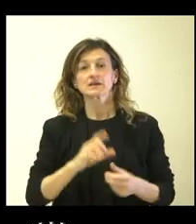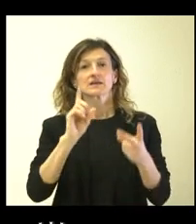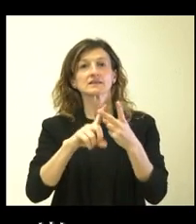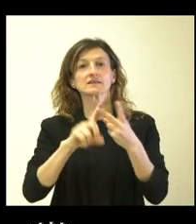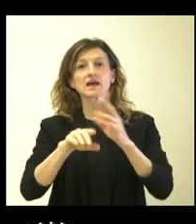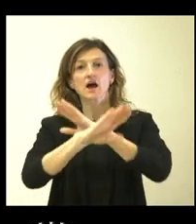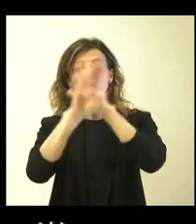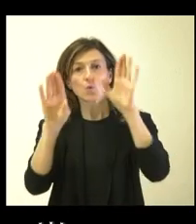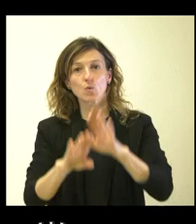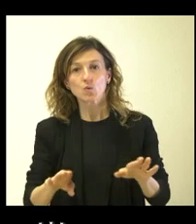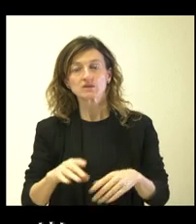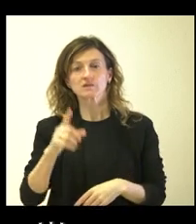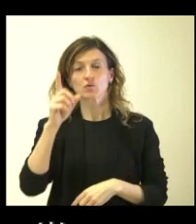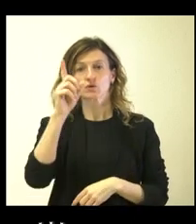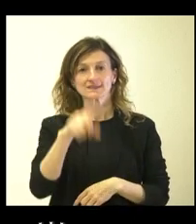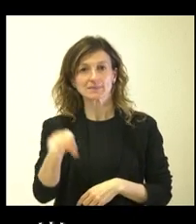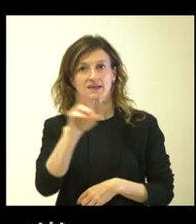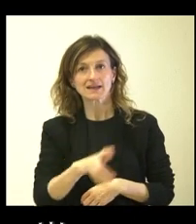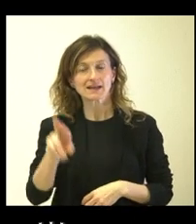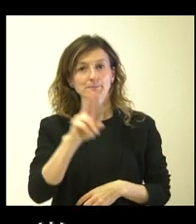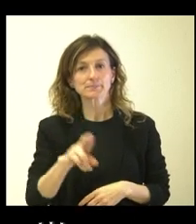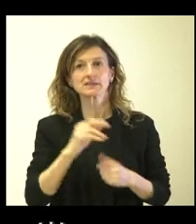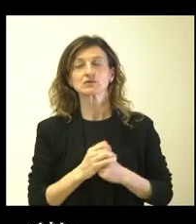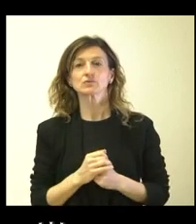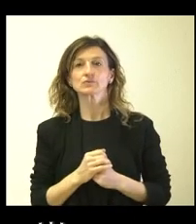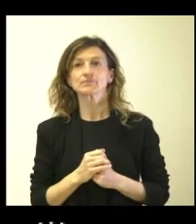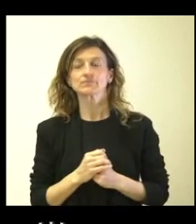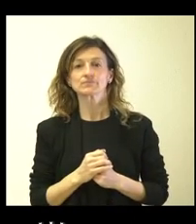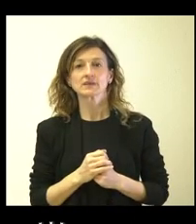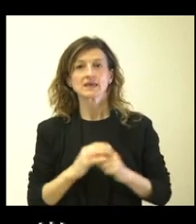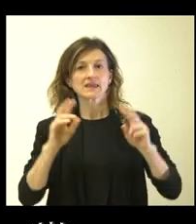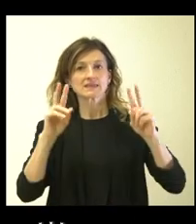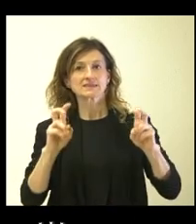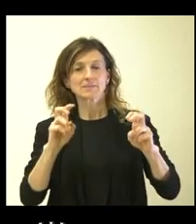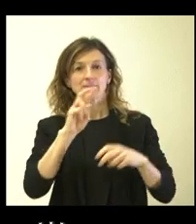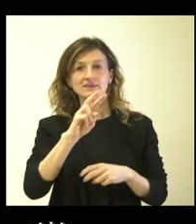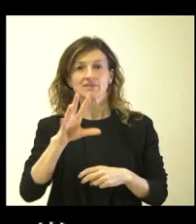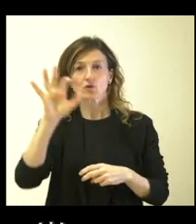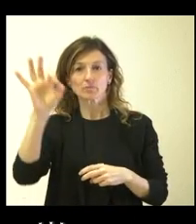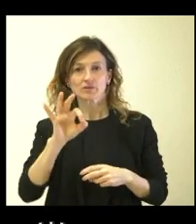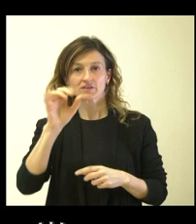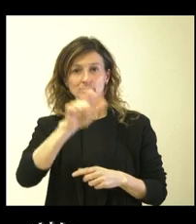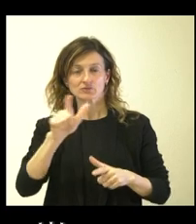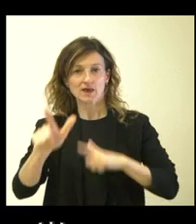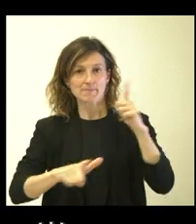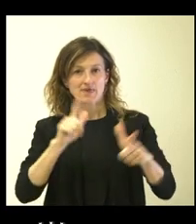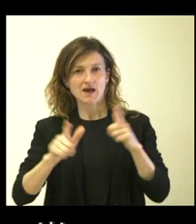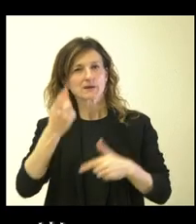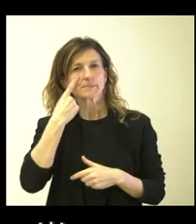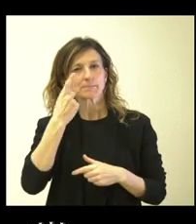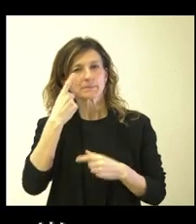por último, y también recurrente, y también lo ha mencionado hoy, la bonificación del 25% de los vejeros recurrentes de